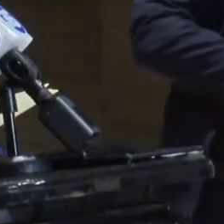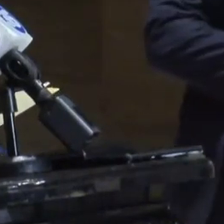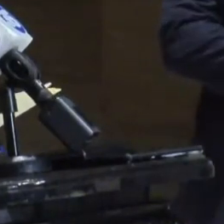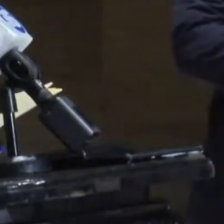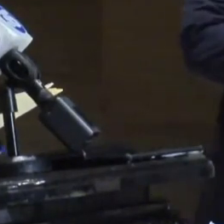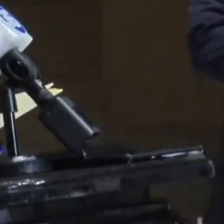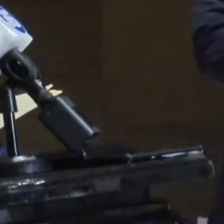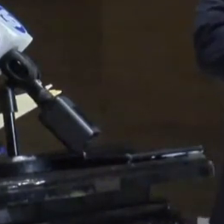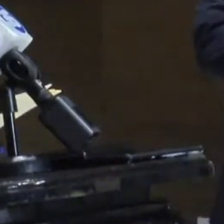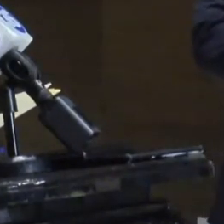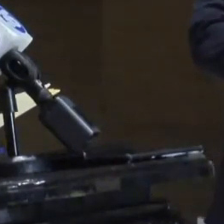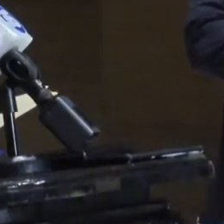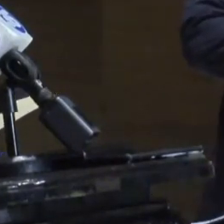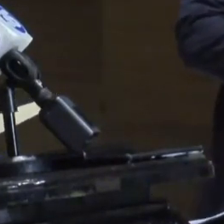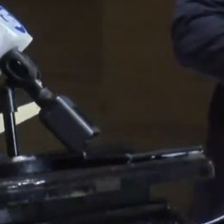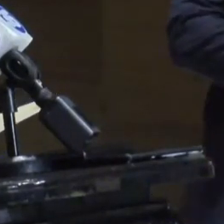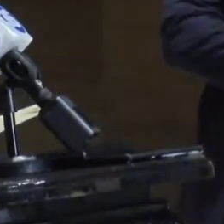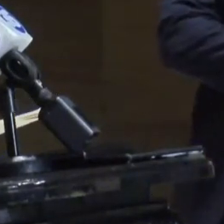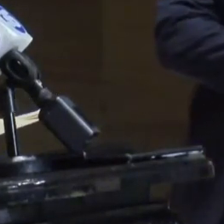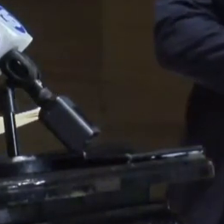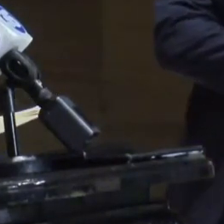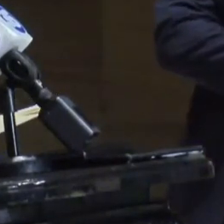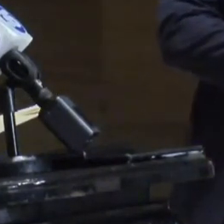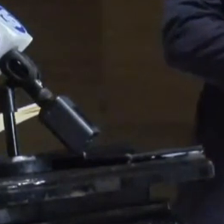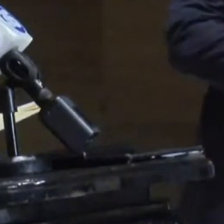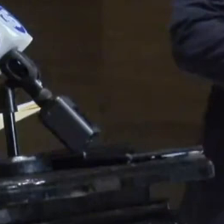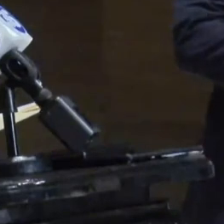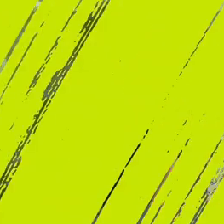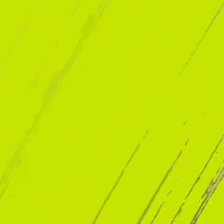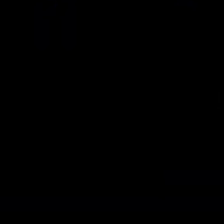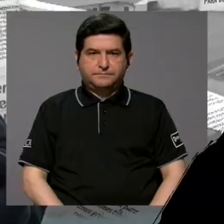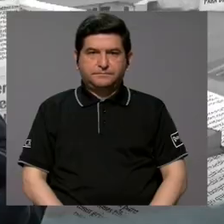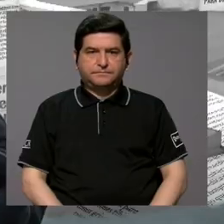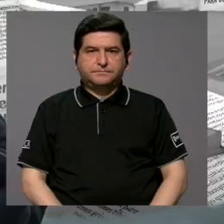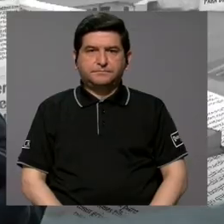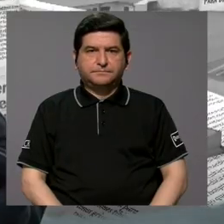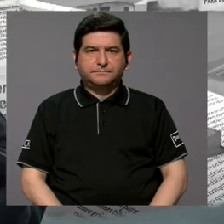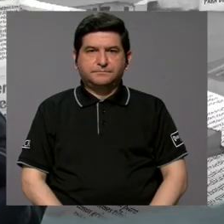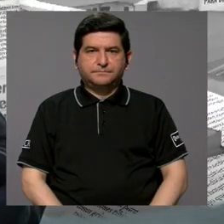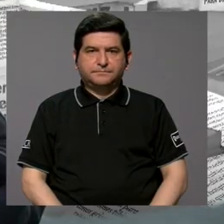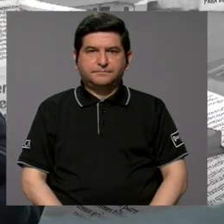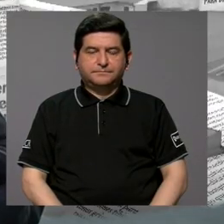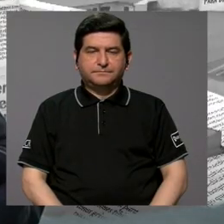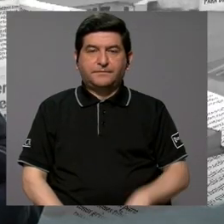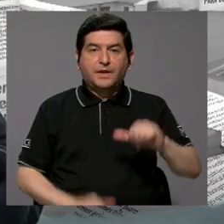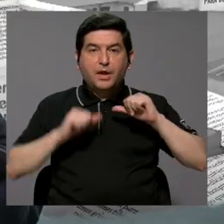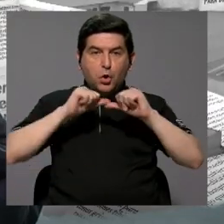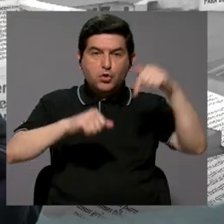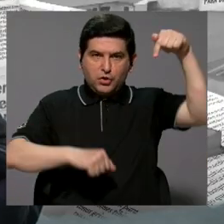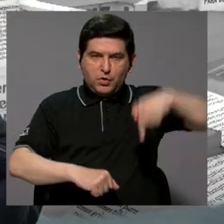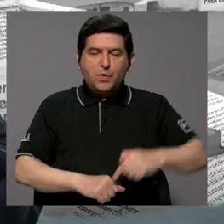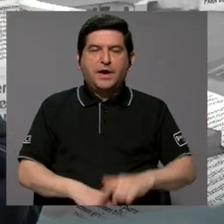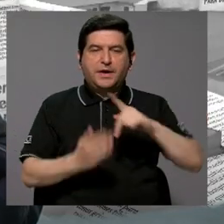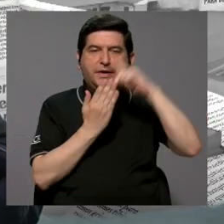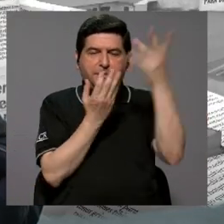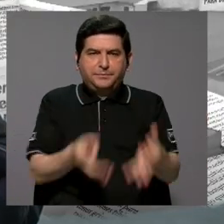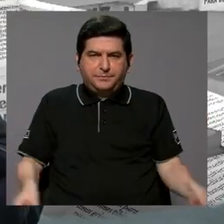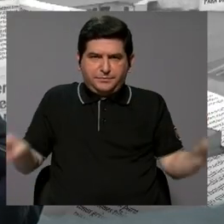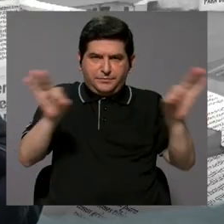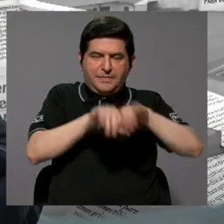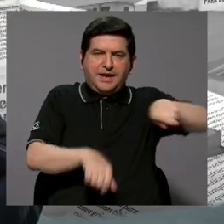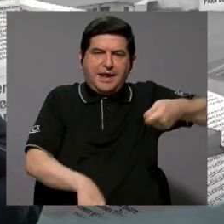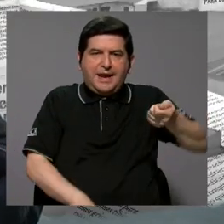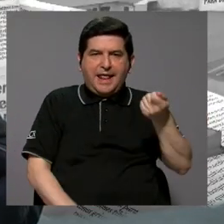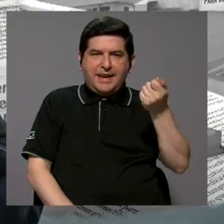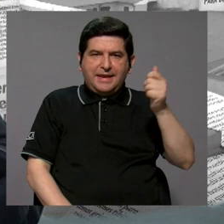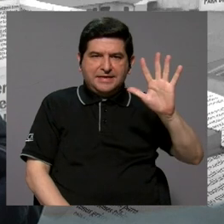den una mejor visión al servicio del país. Bueno, estamos de regreso con lo que importa aquí por